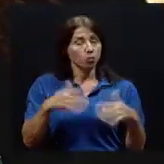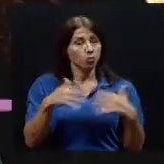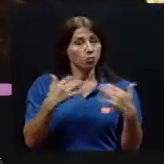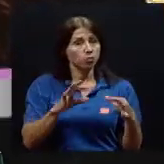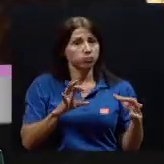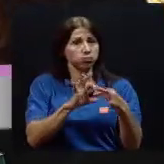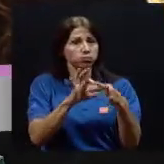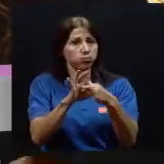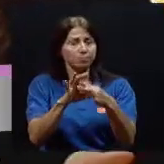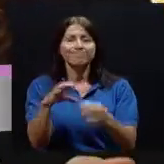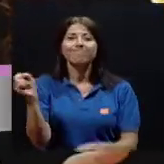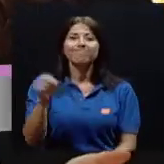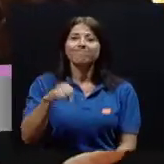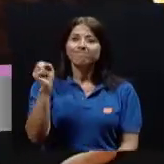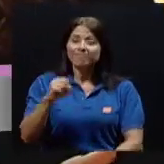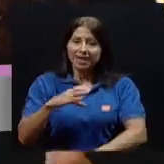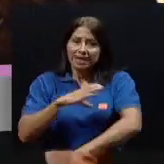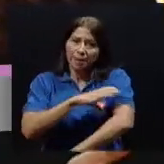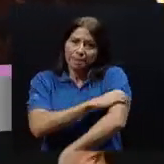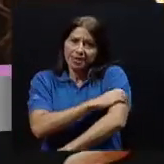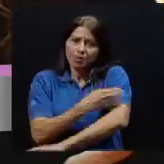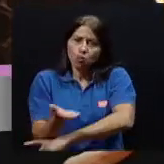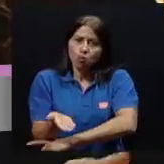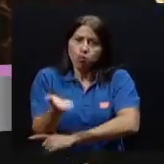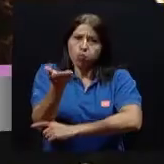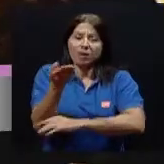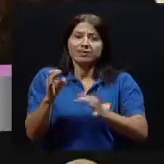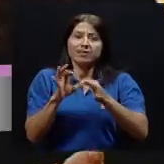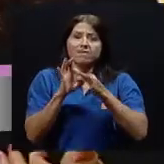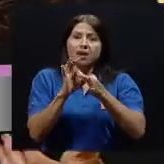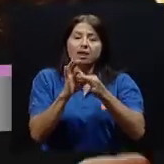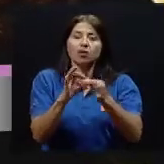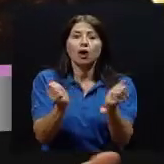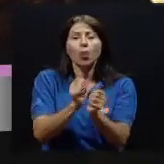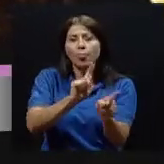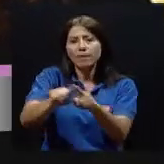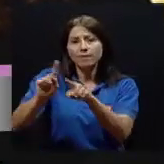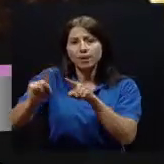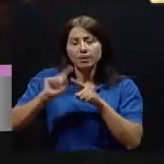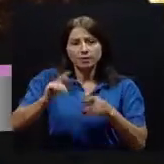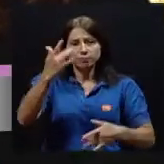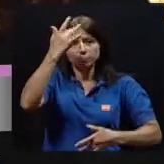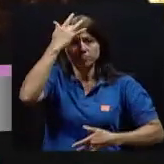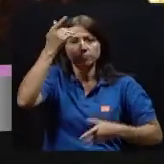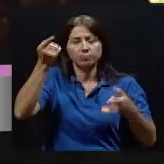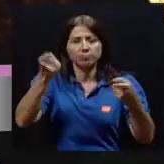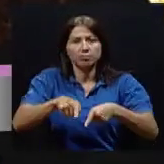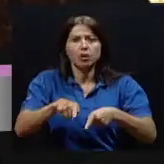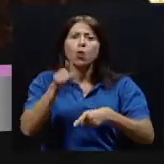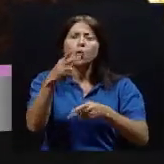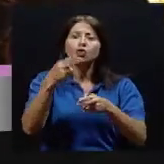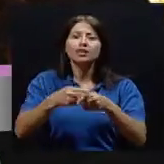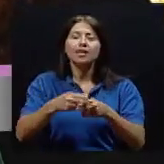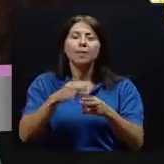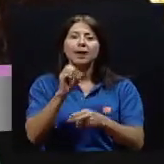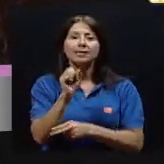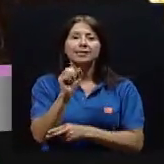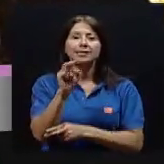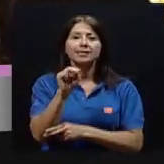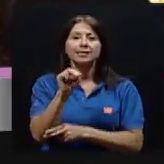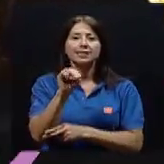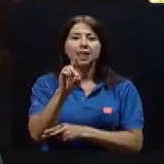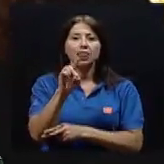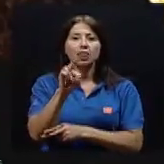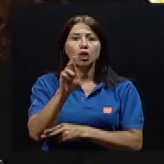que la hipertensión se relaciona con varios padecimientos, y uno de esos es el síndrome cardiorrenal, y para